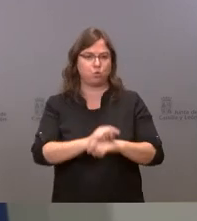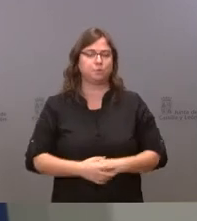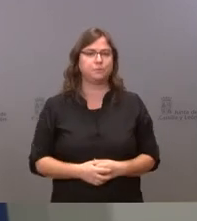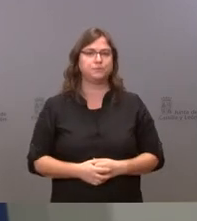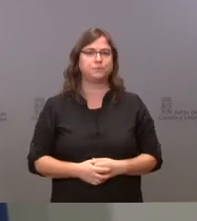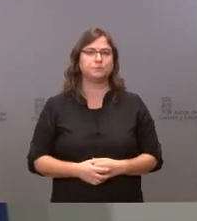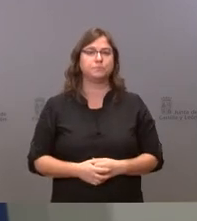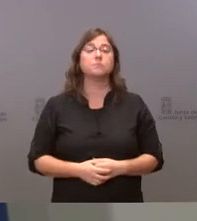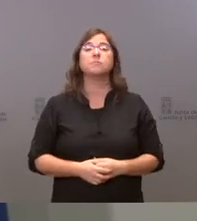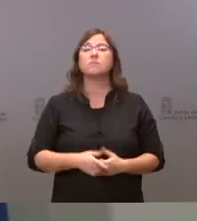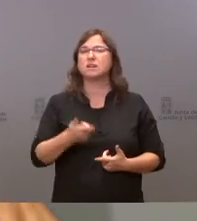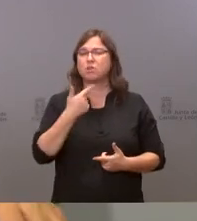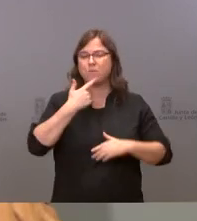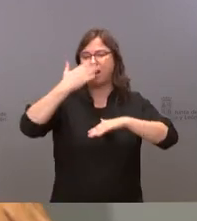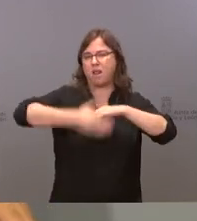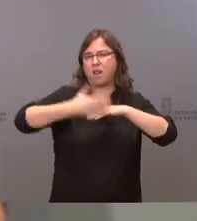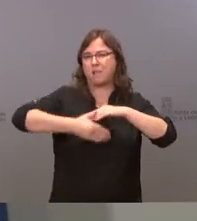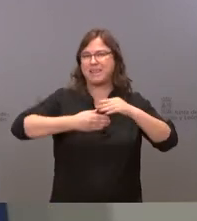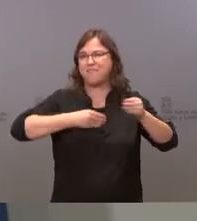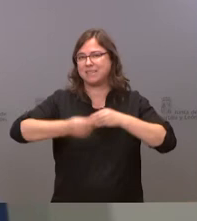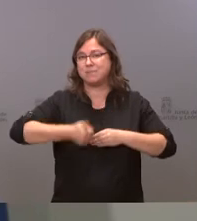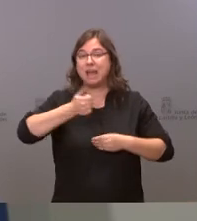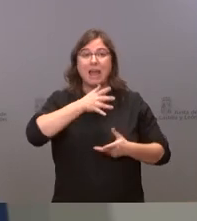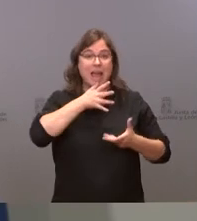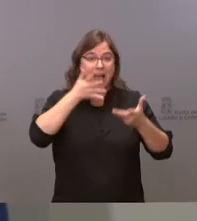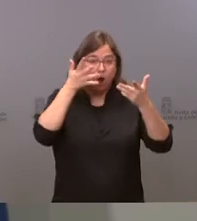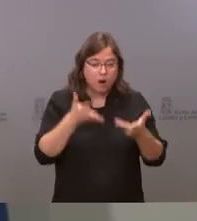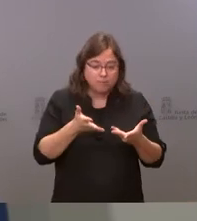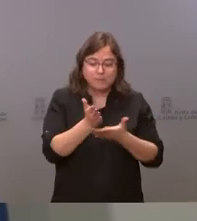la relajación de medidas en este momento no hay ninguna medida en la comunidad